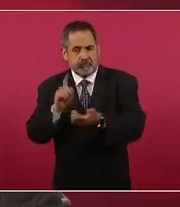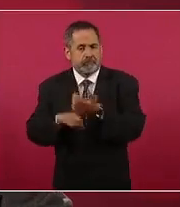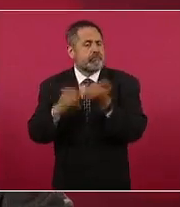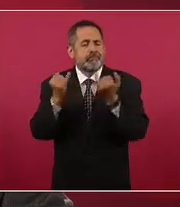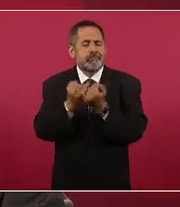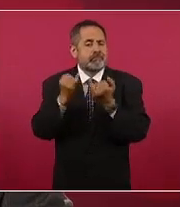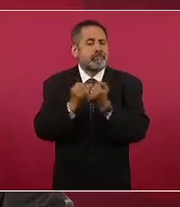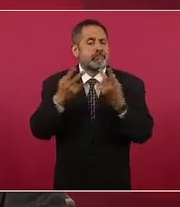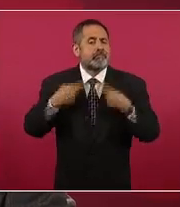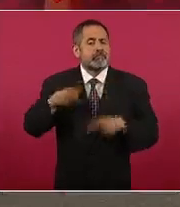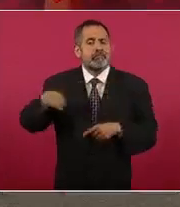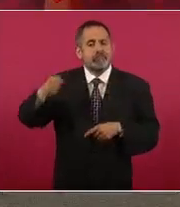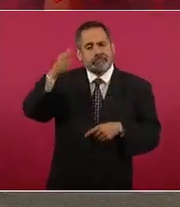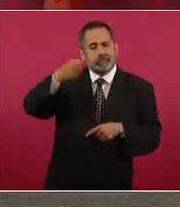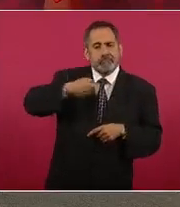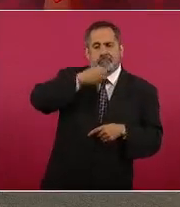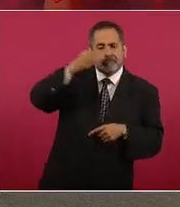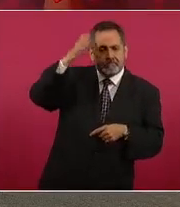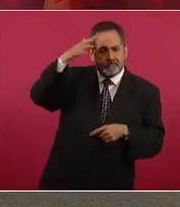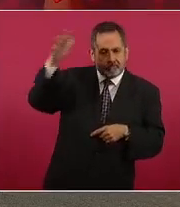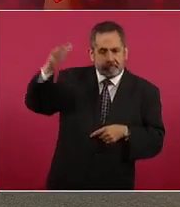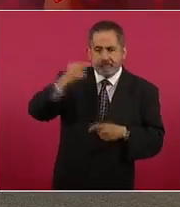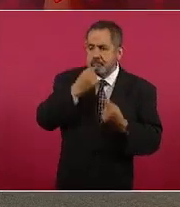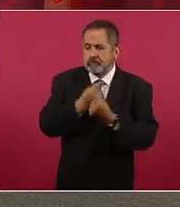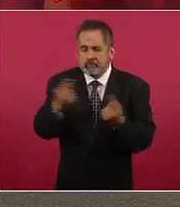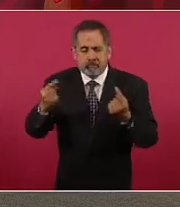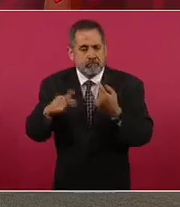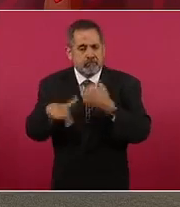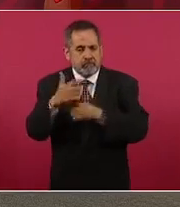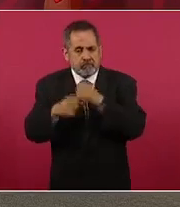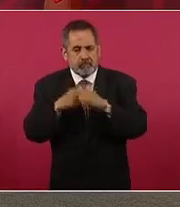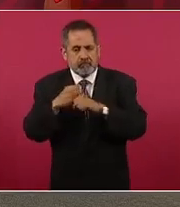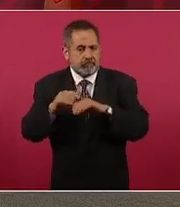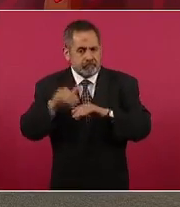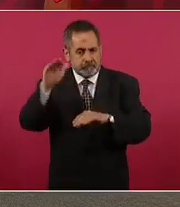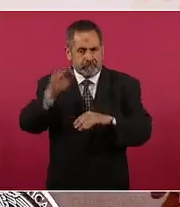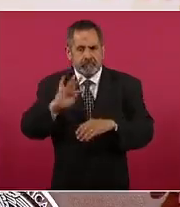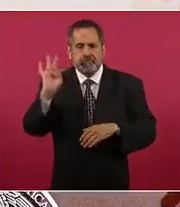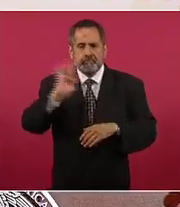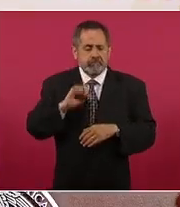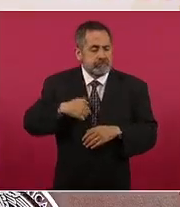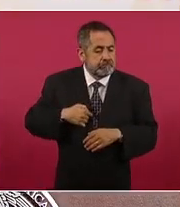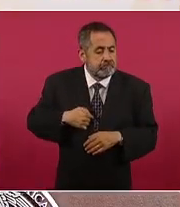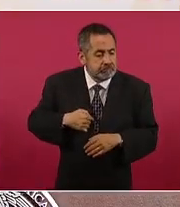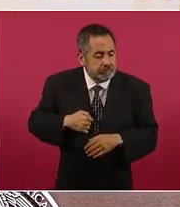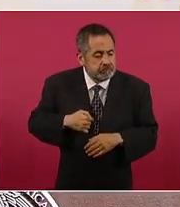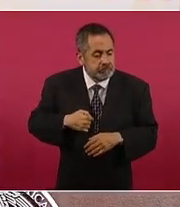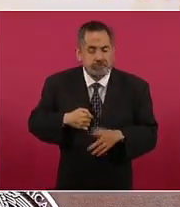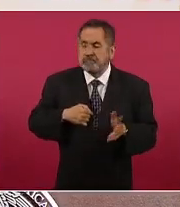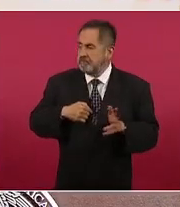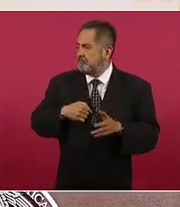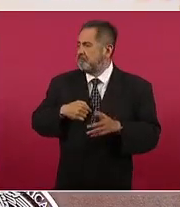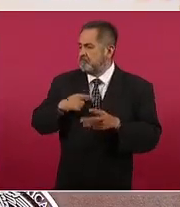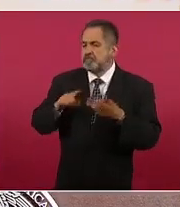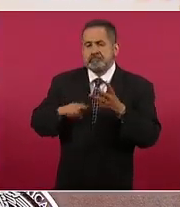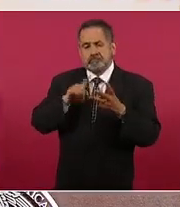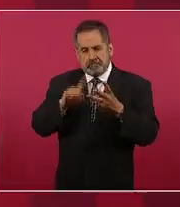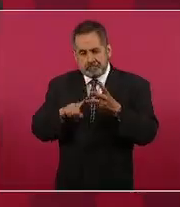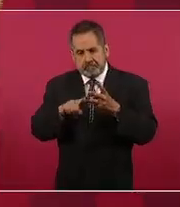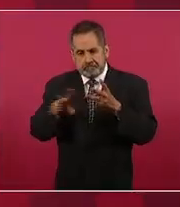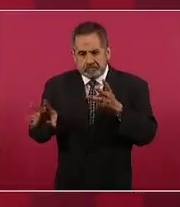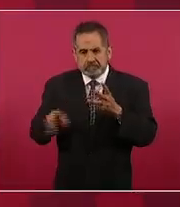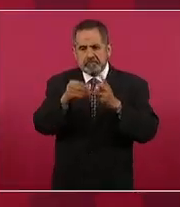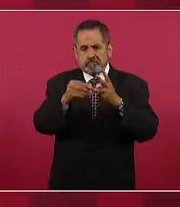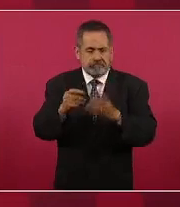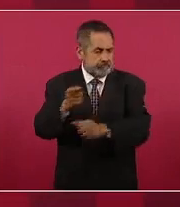adultas y de niños de 12 en adelante que en algún momento hubiera evidencia de que el refuerzo contribuye a